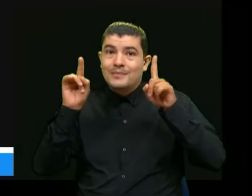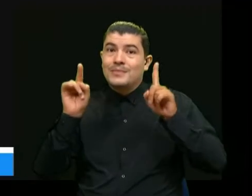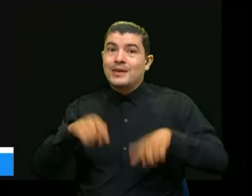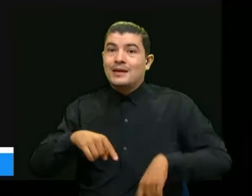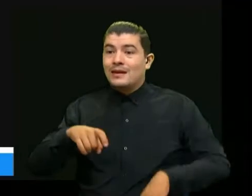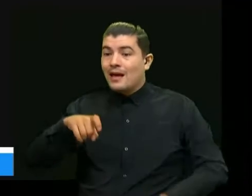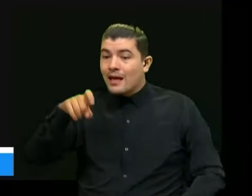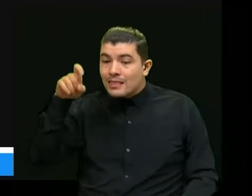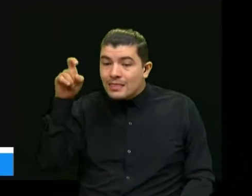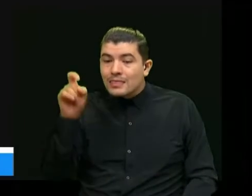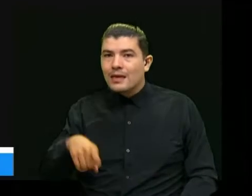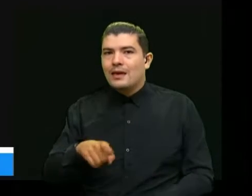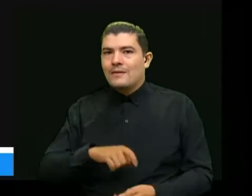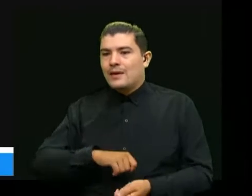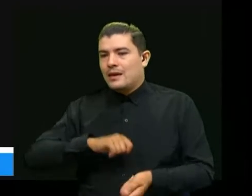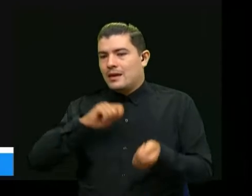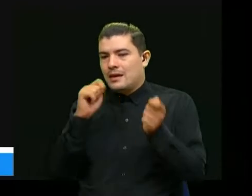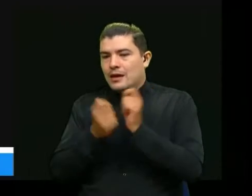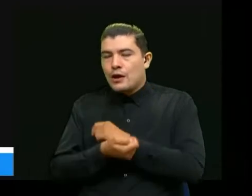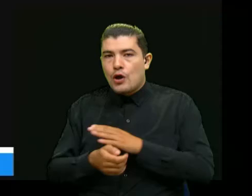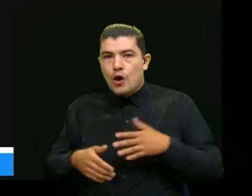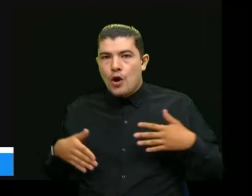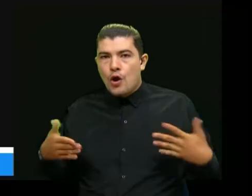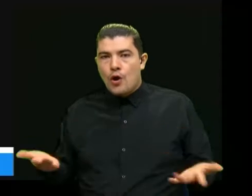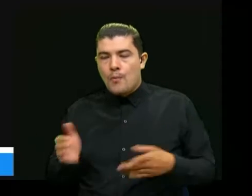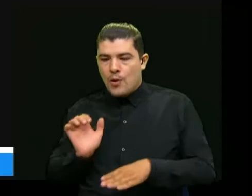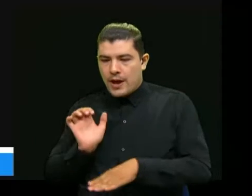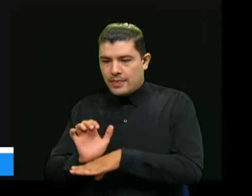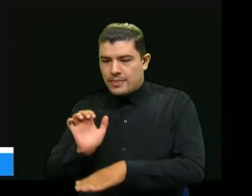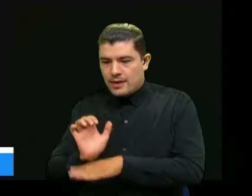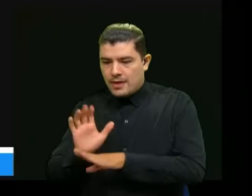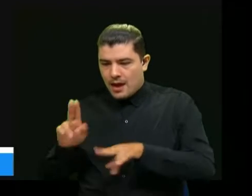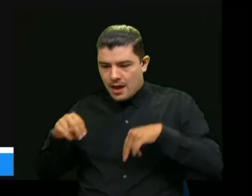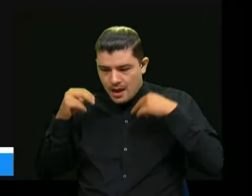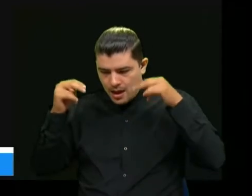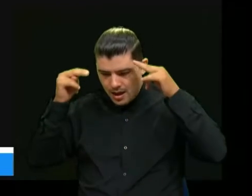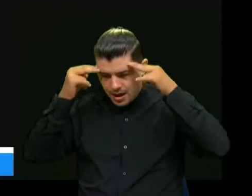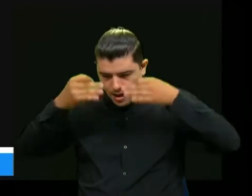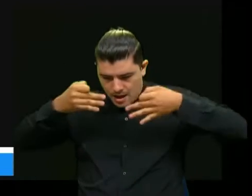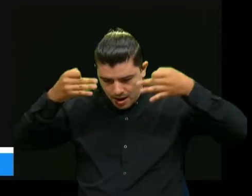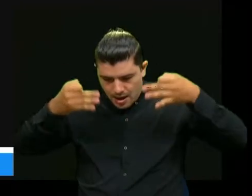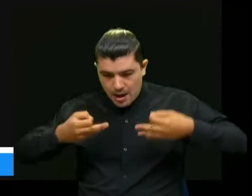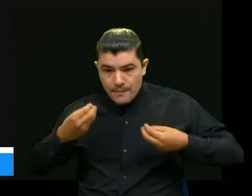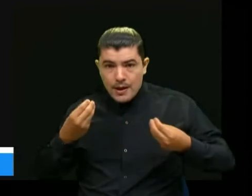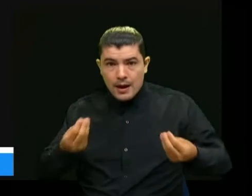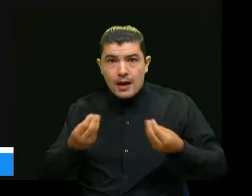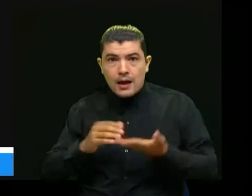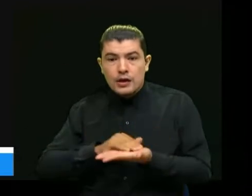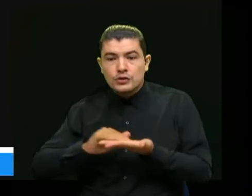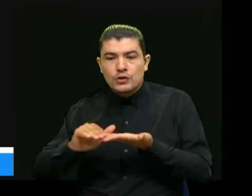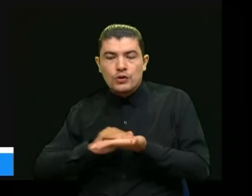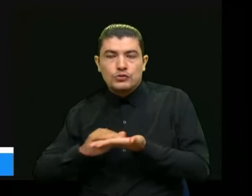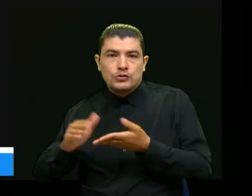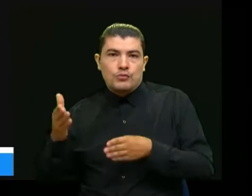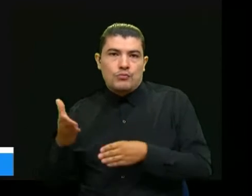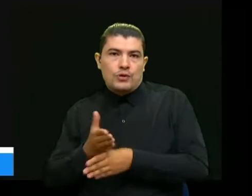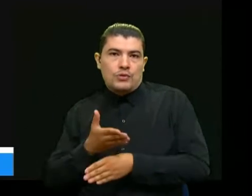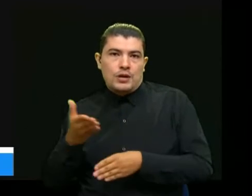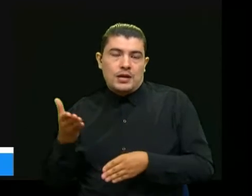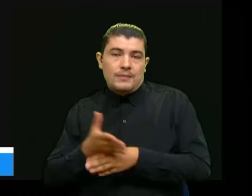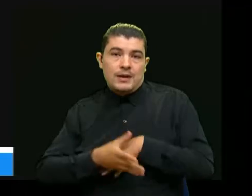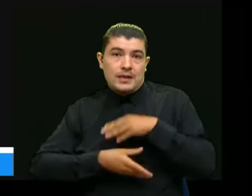debe transformarse en una entidad generadora del conocimiento para resolver problemas y para